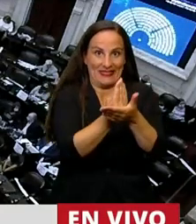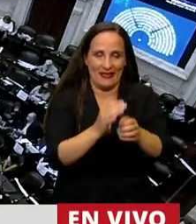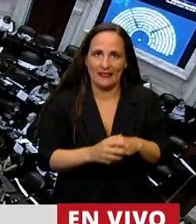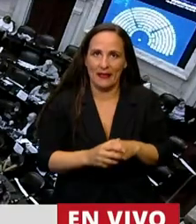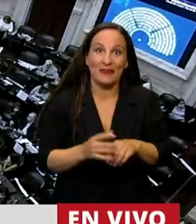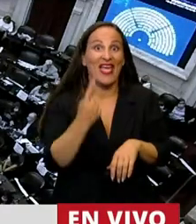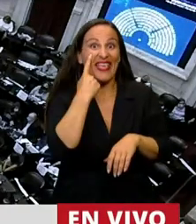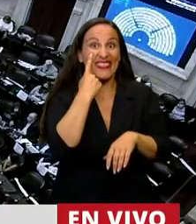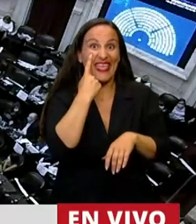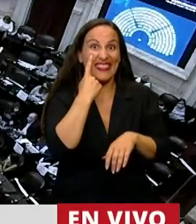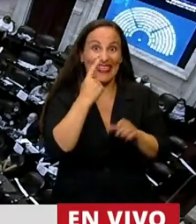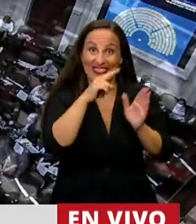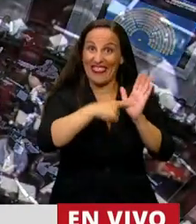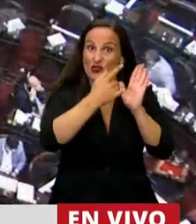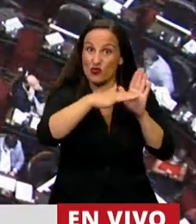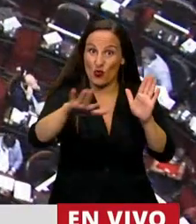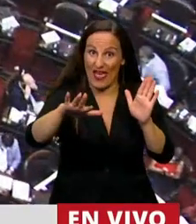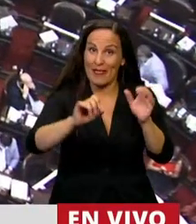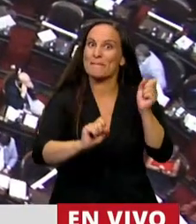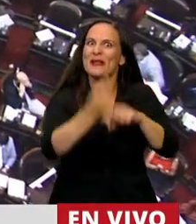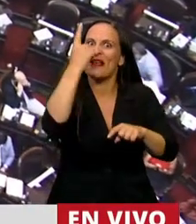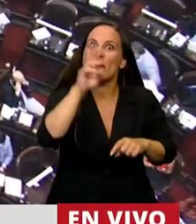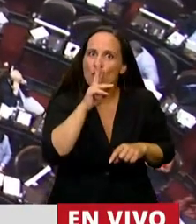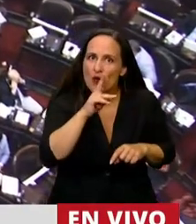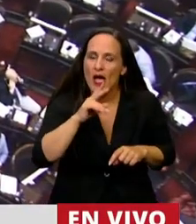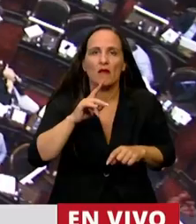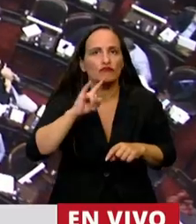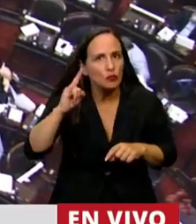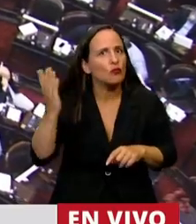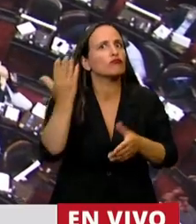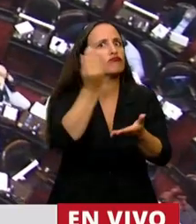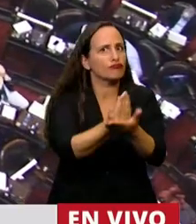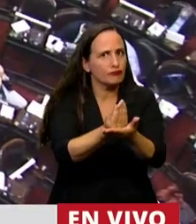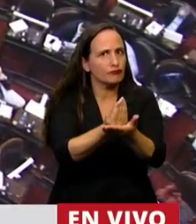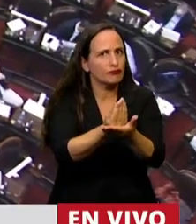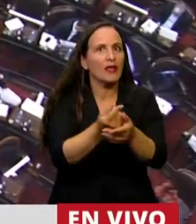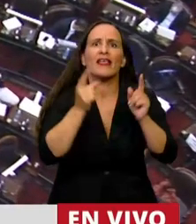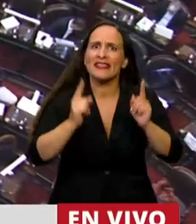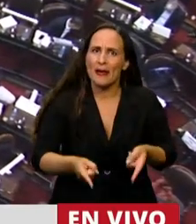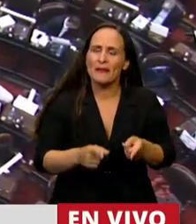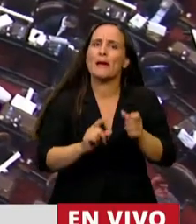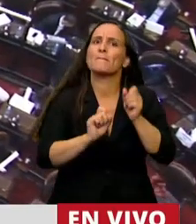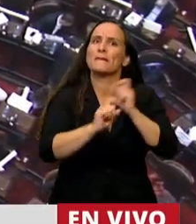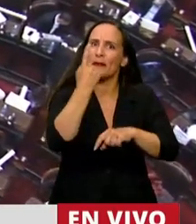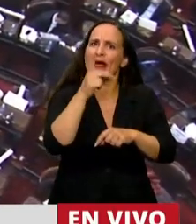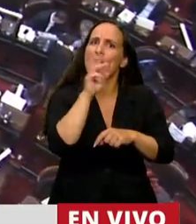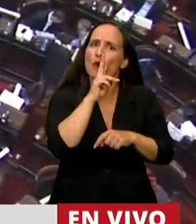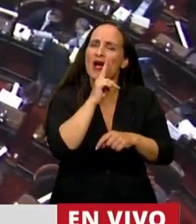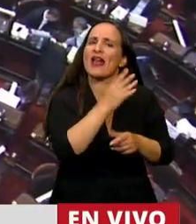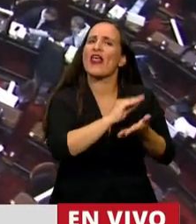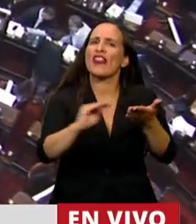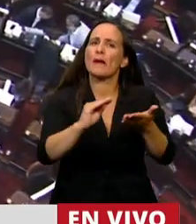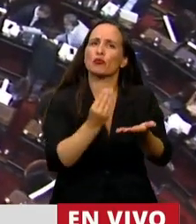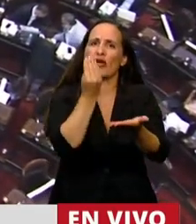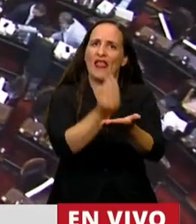la ciudad de Río Gallegos y fue la primera mujer en representarnos como diputada nacional por Santa Cruz desde el año